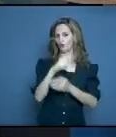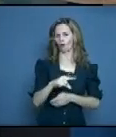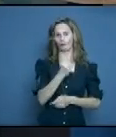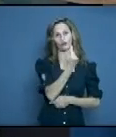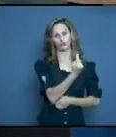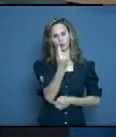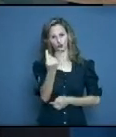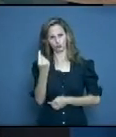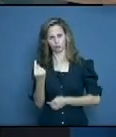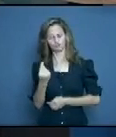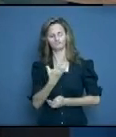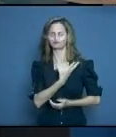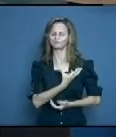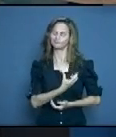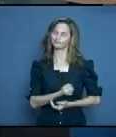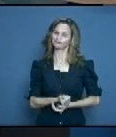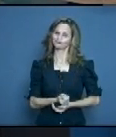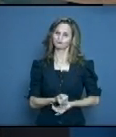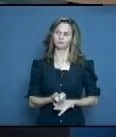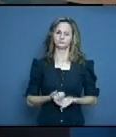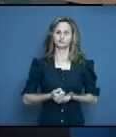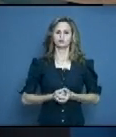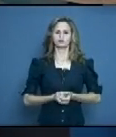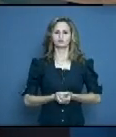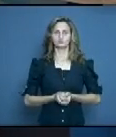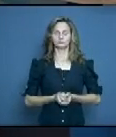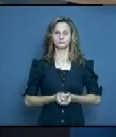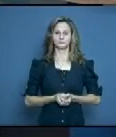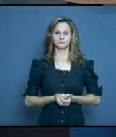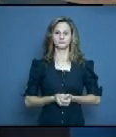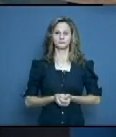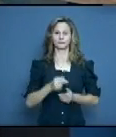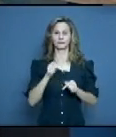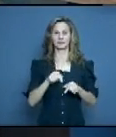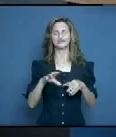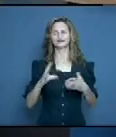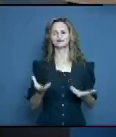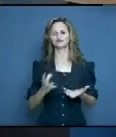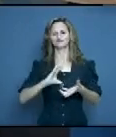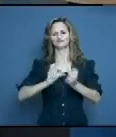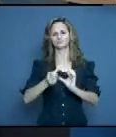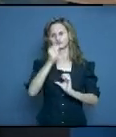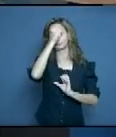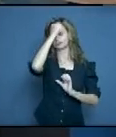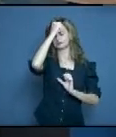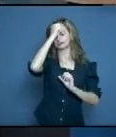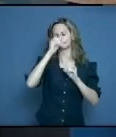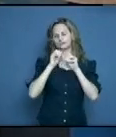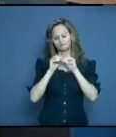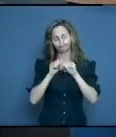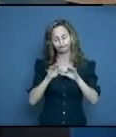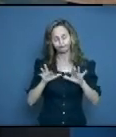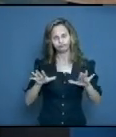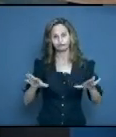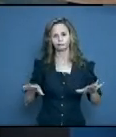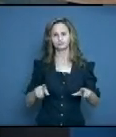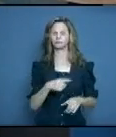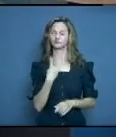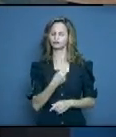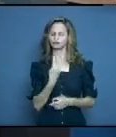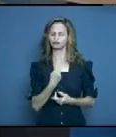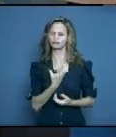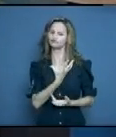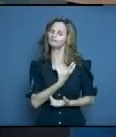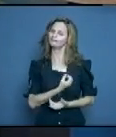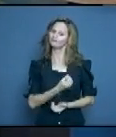Realmente lamentable este récord negativo, la letalidad de la variante Delta que circula en toda la provincia. Desde aquí, transmitimos nuestras